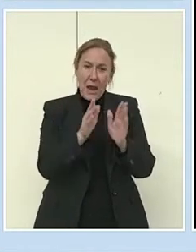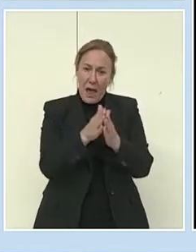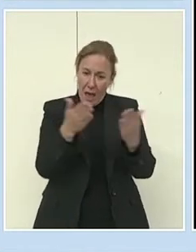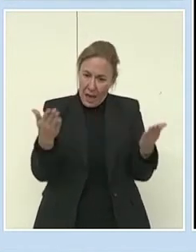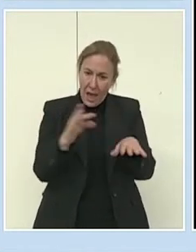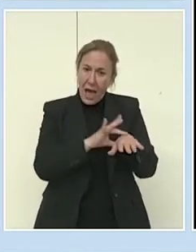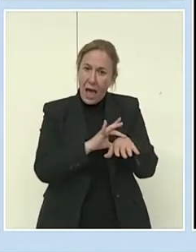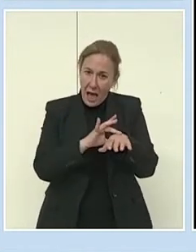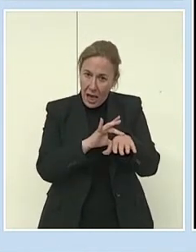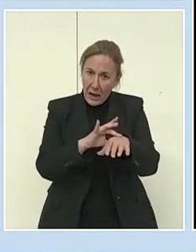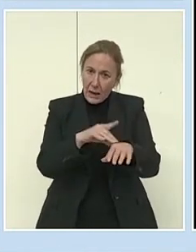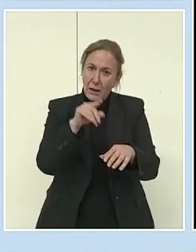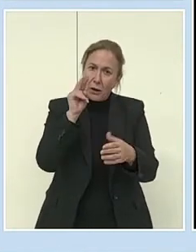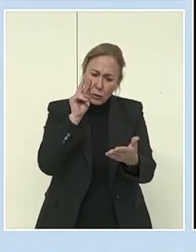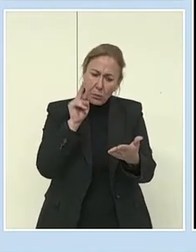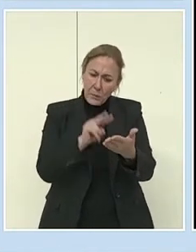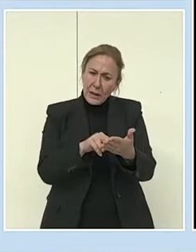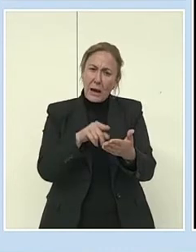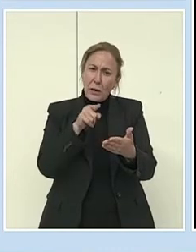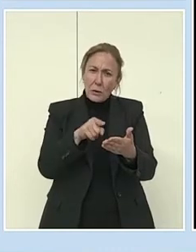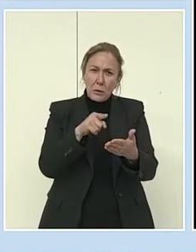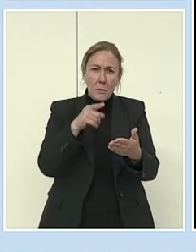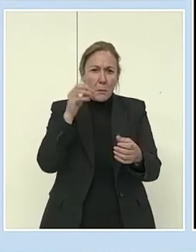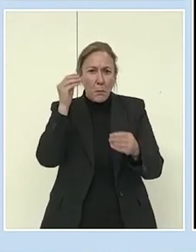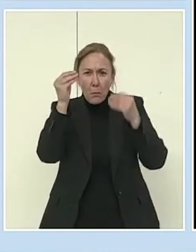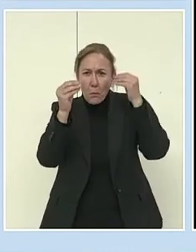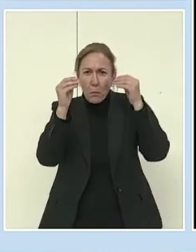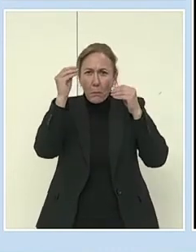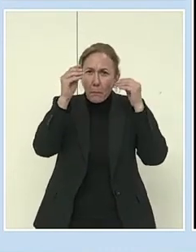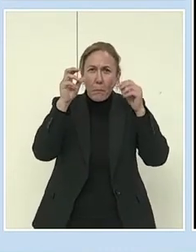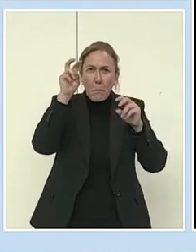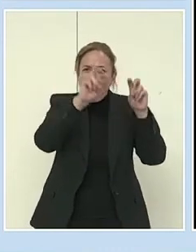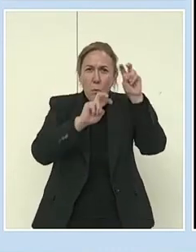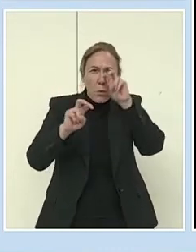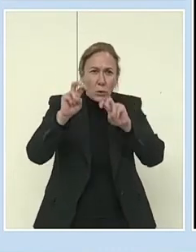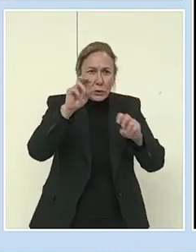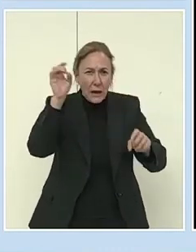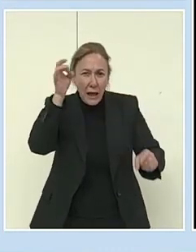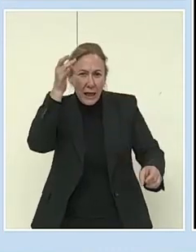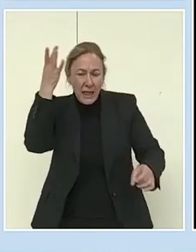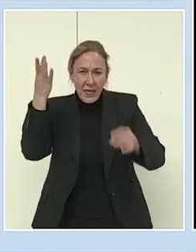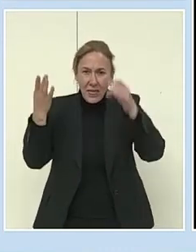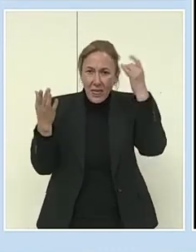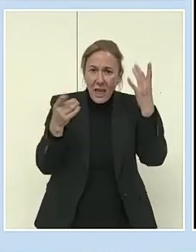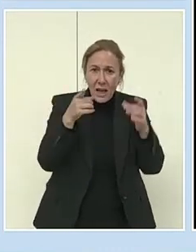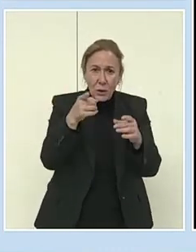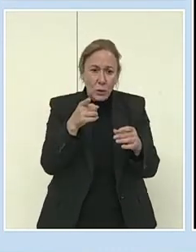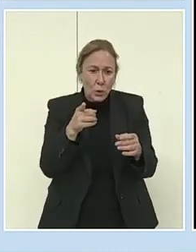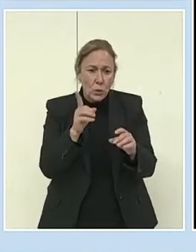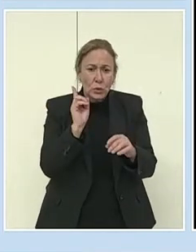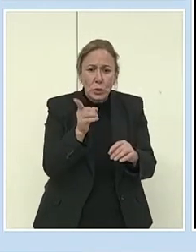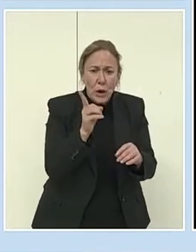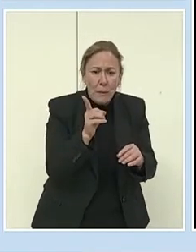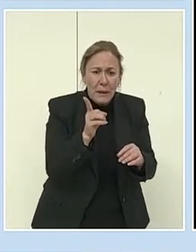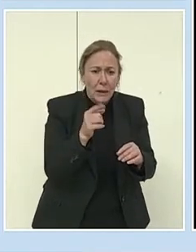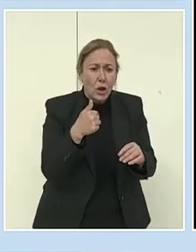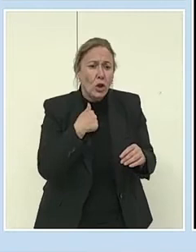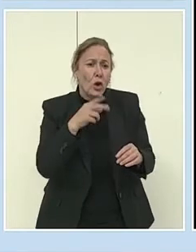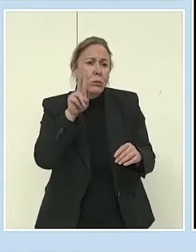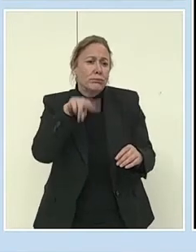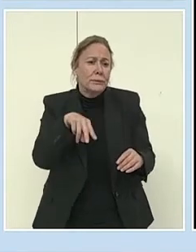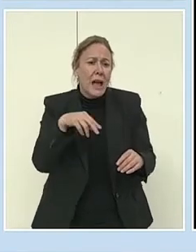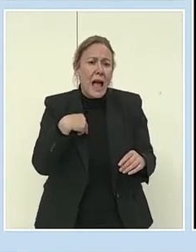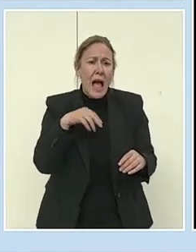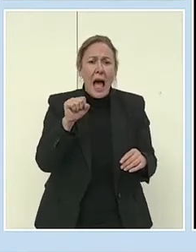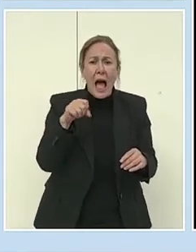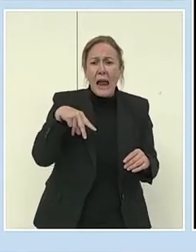alumna la rellene en lo que considere. Si solo se quiere quedar en yo soy Ana o, por decirlo,